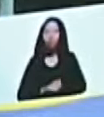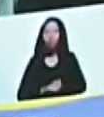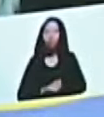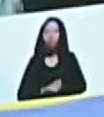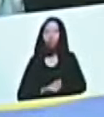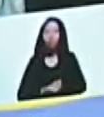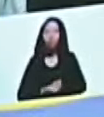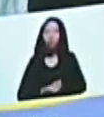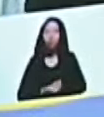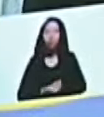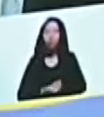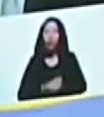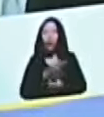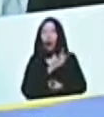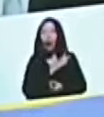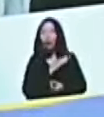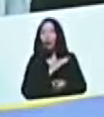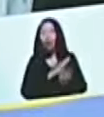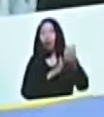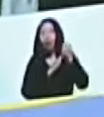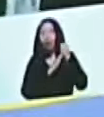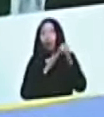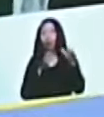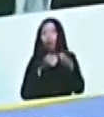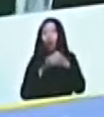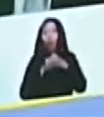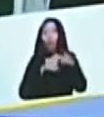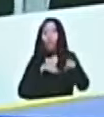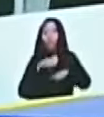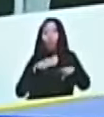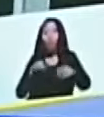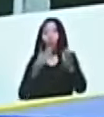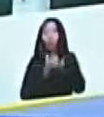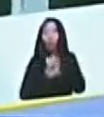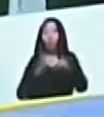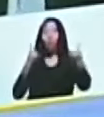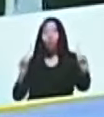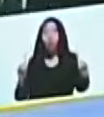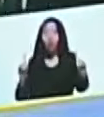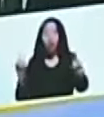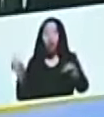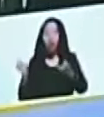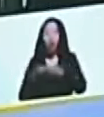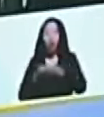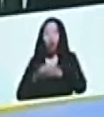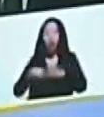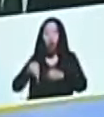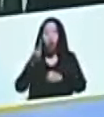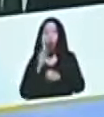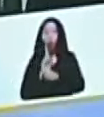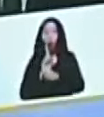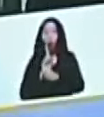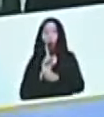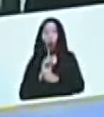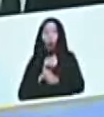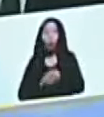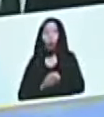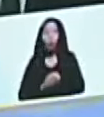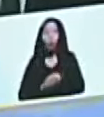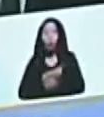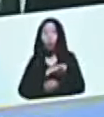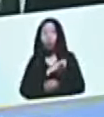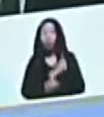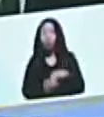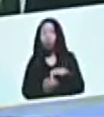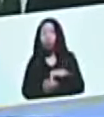el jefe de la delegación de la Coordinadora Democrática, que era el bloque único, poderoso de la